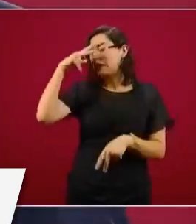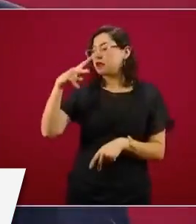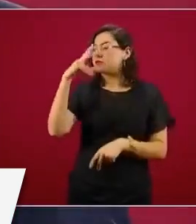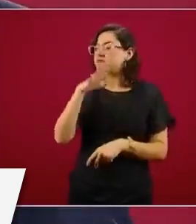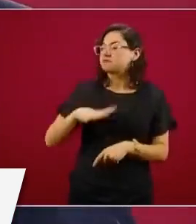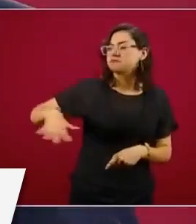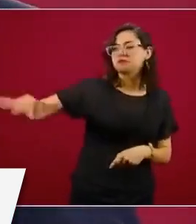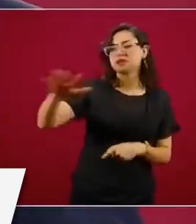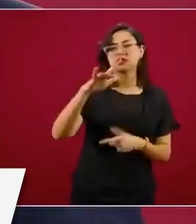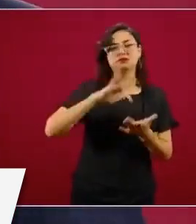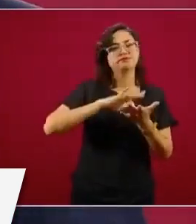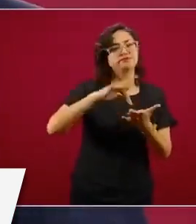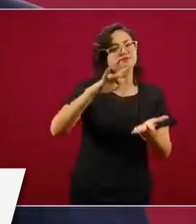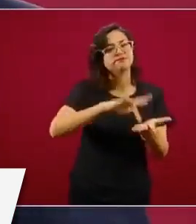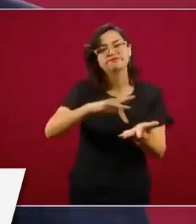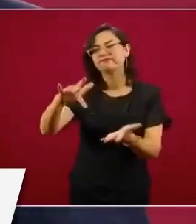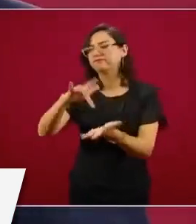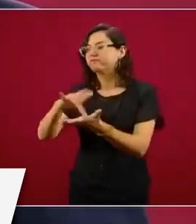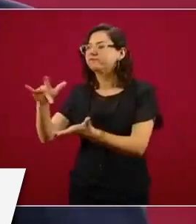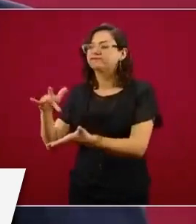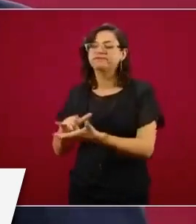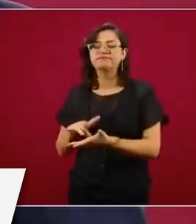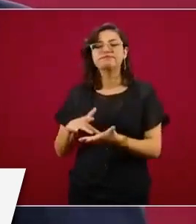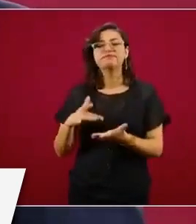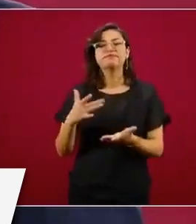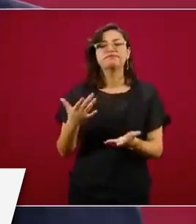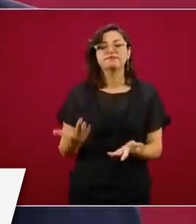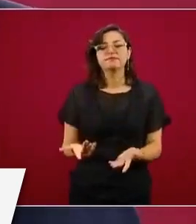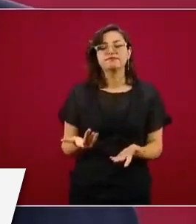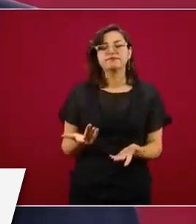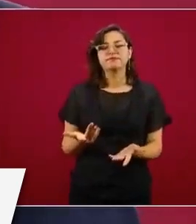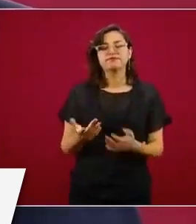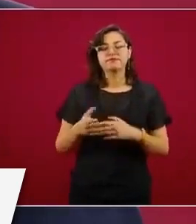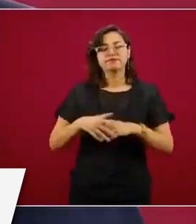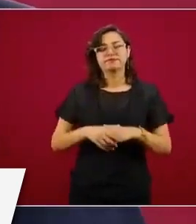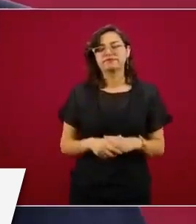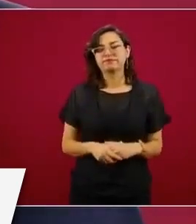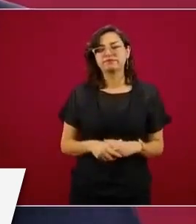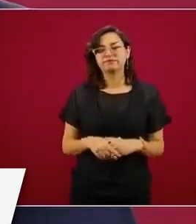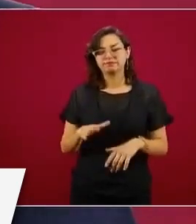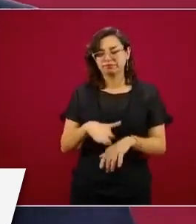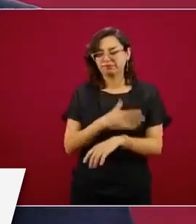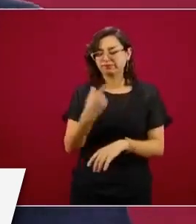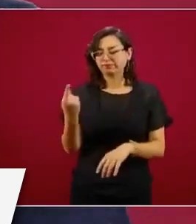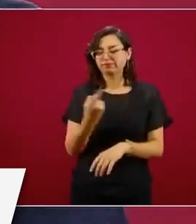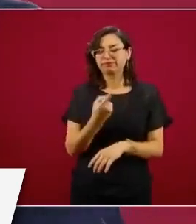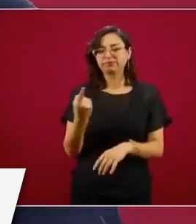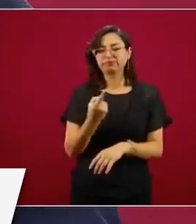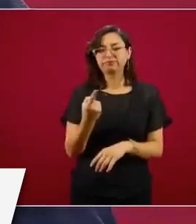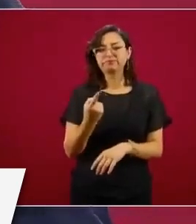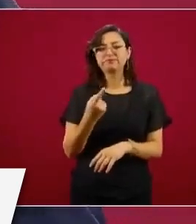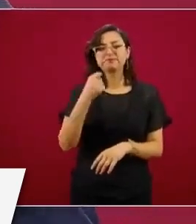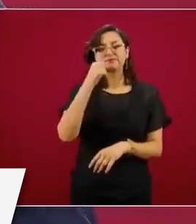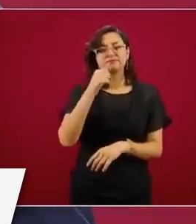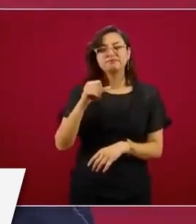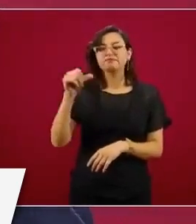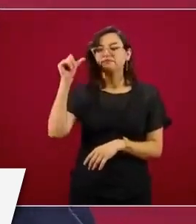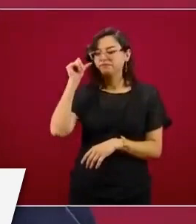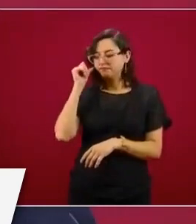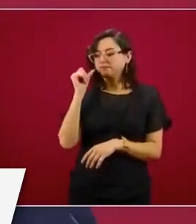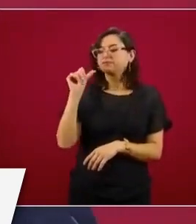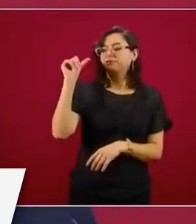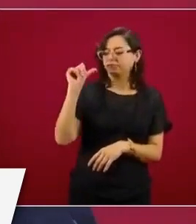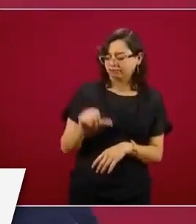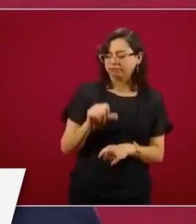ayer, pero así va a ser hoy seguramente,